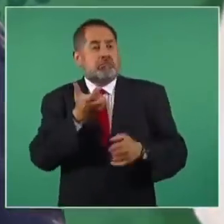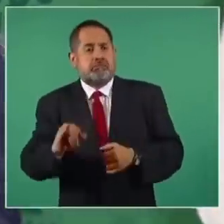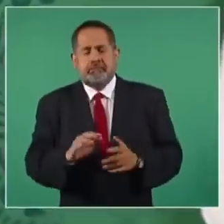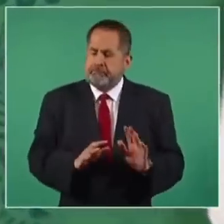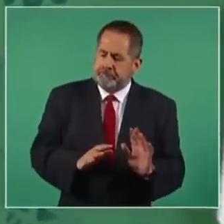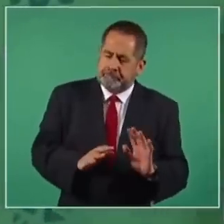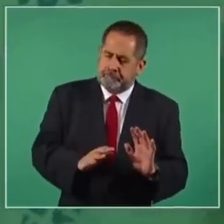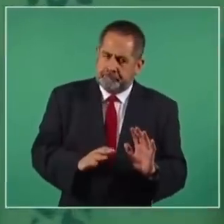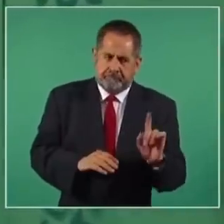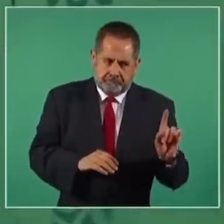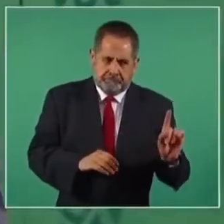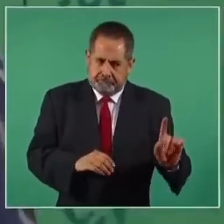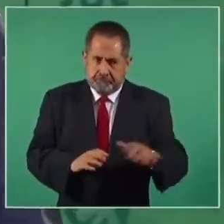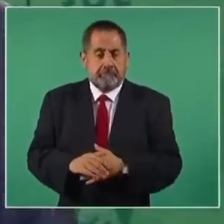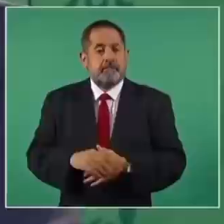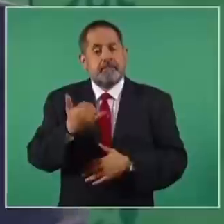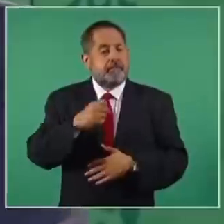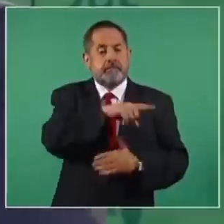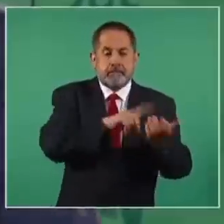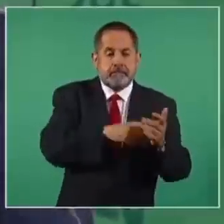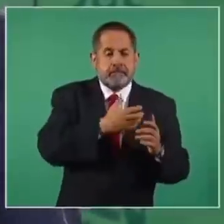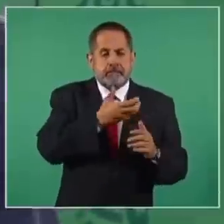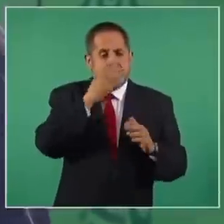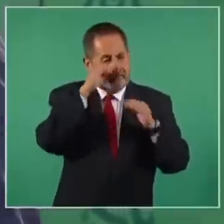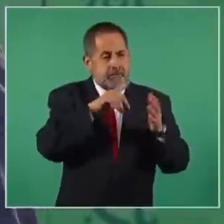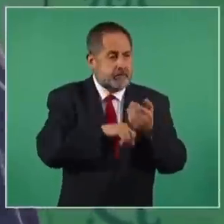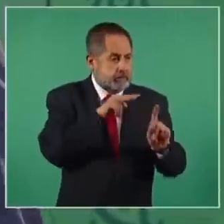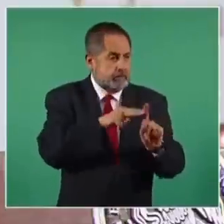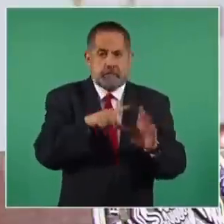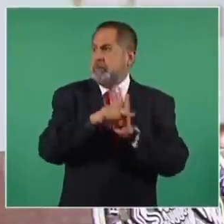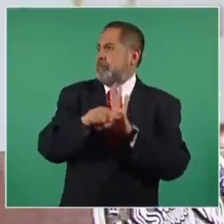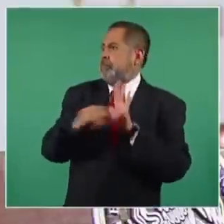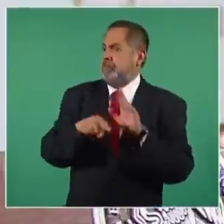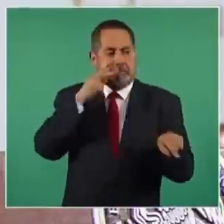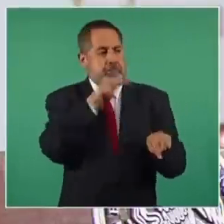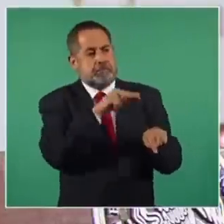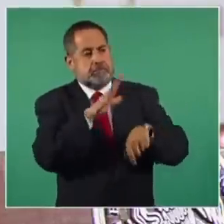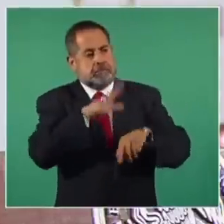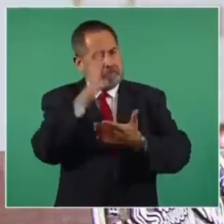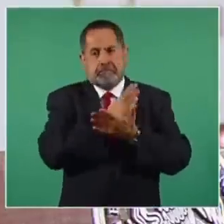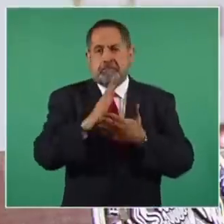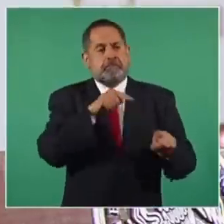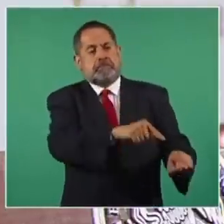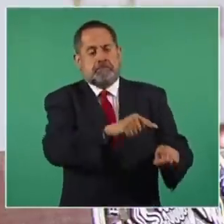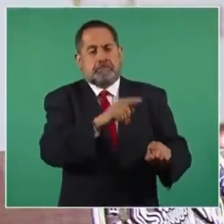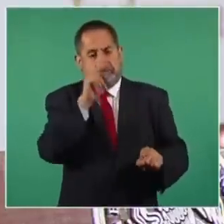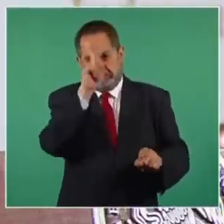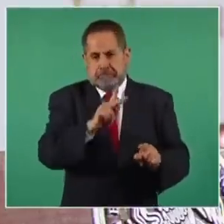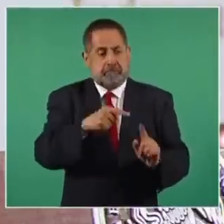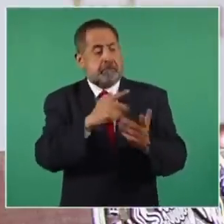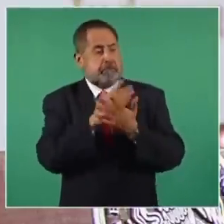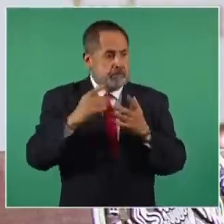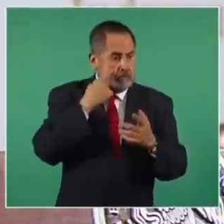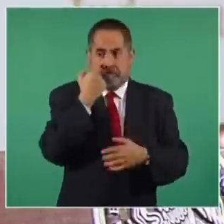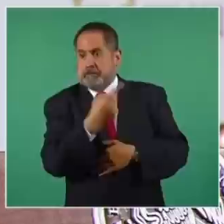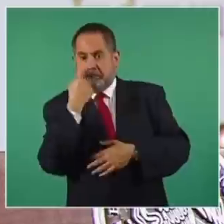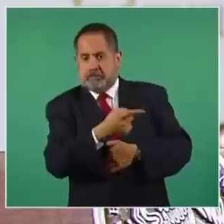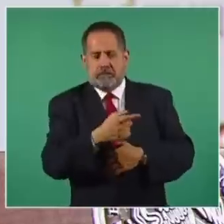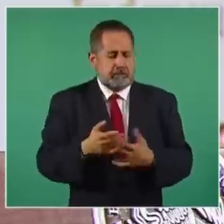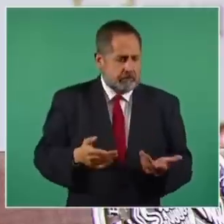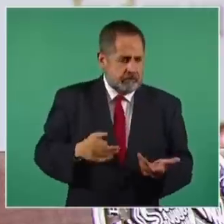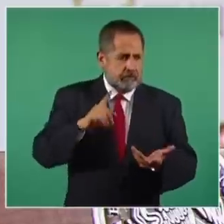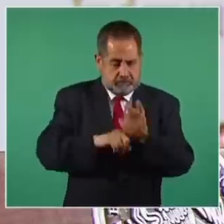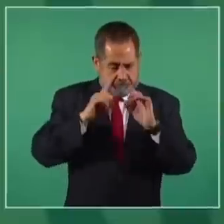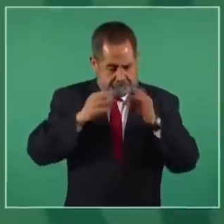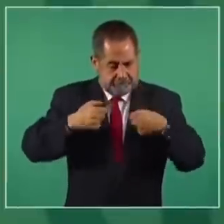Y en la concepción conservadora solo se ve la paja en el ojo ajeno, no la